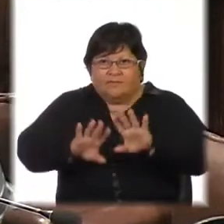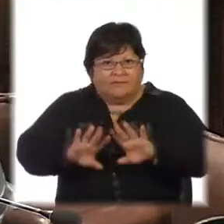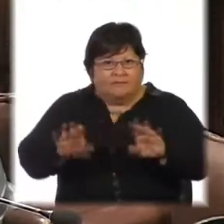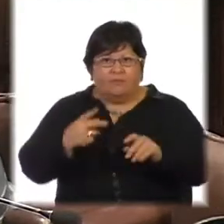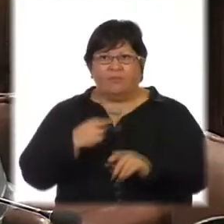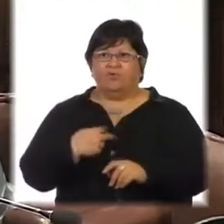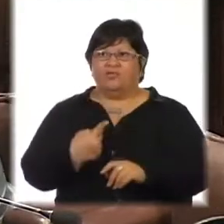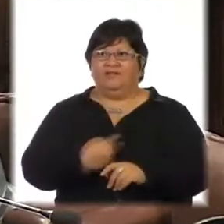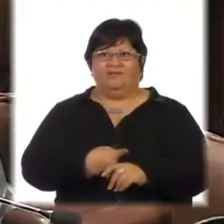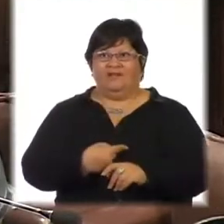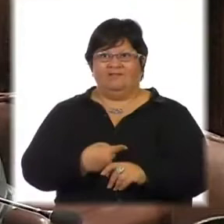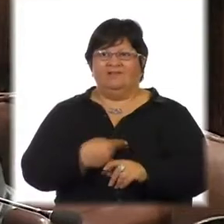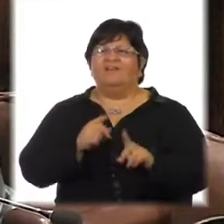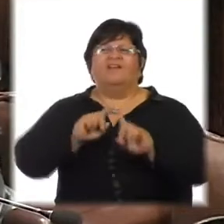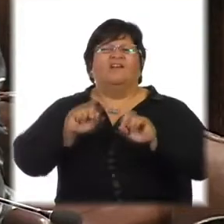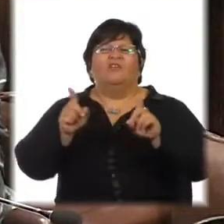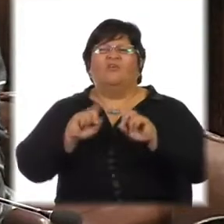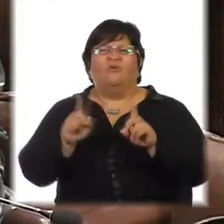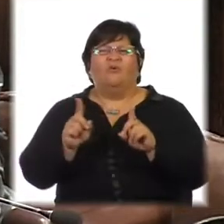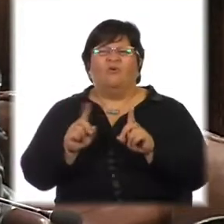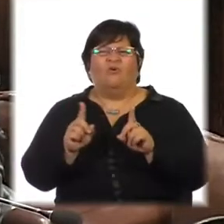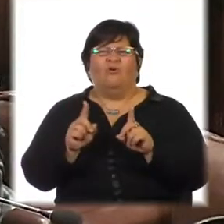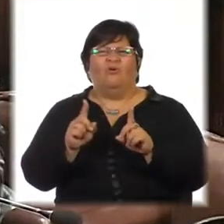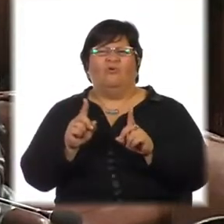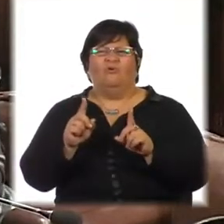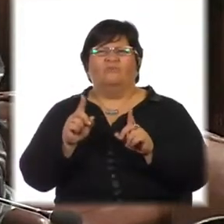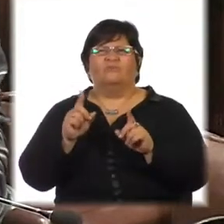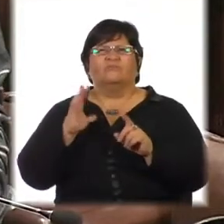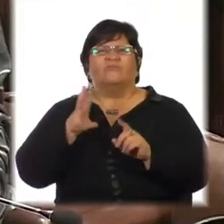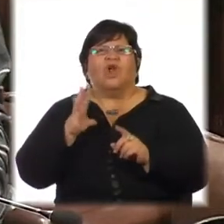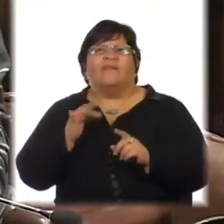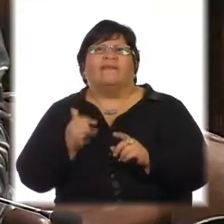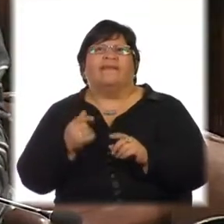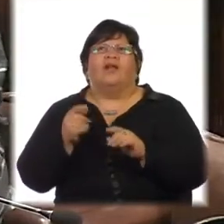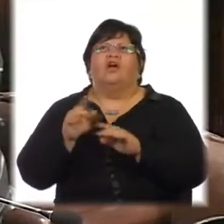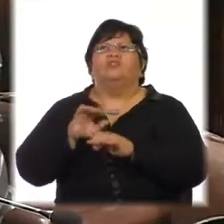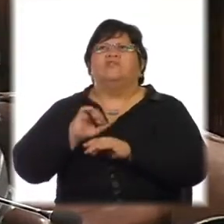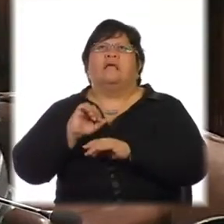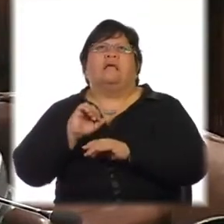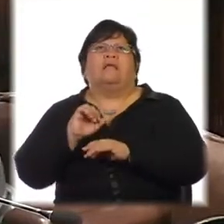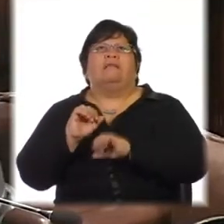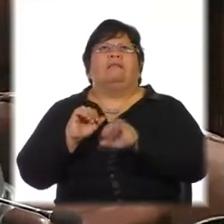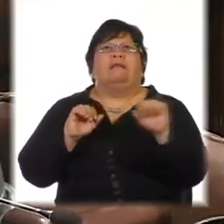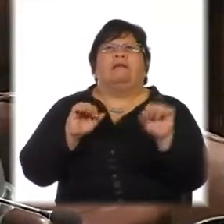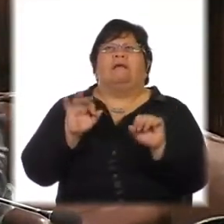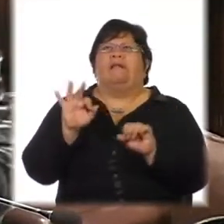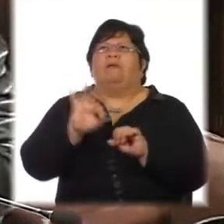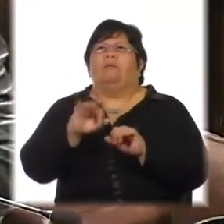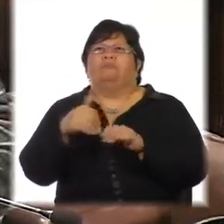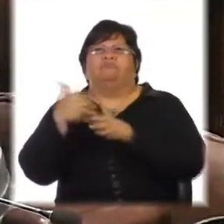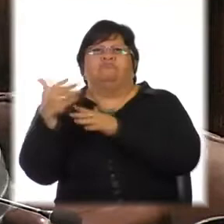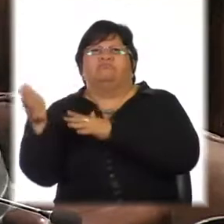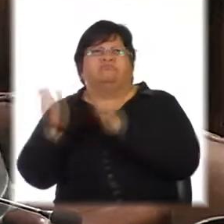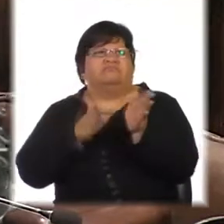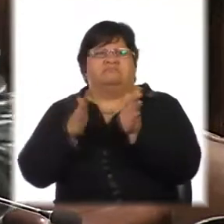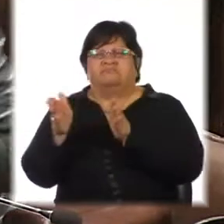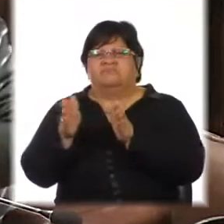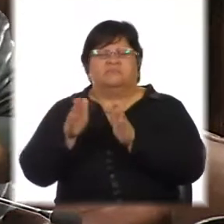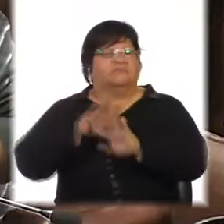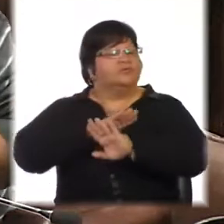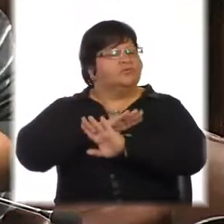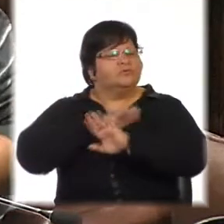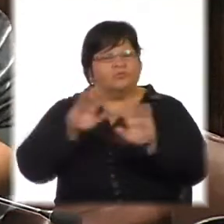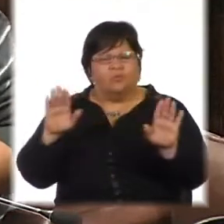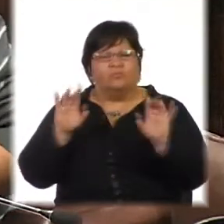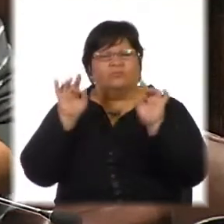otro motivo, no por tener opciones de izquierda, no por acciones u omisiones, sino solo por